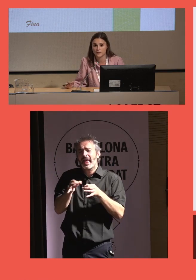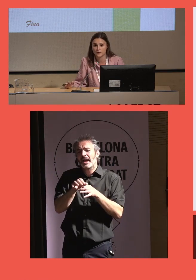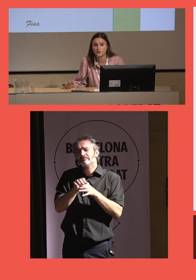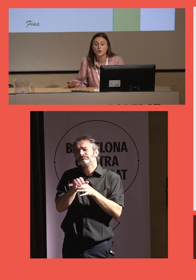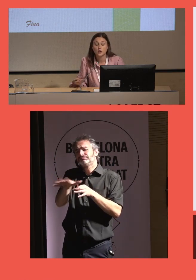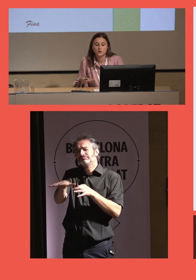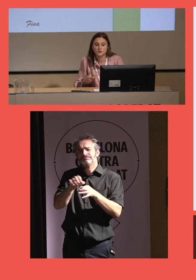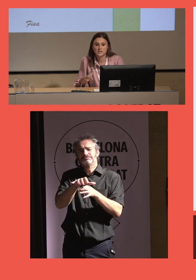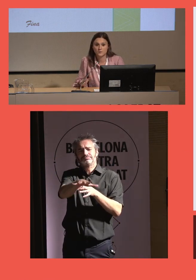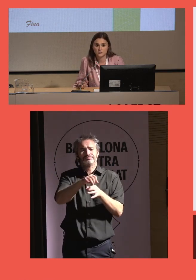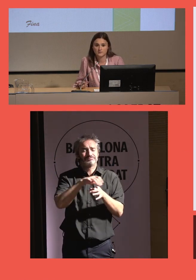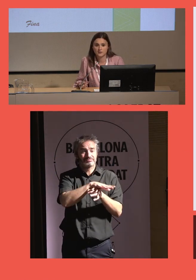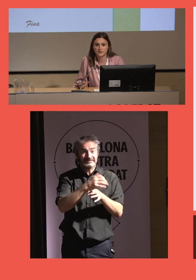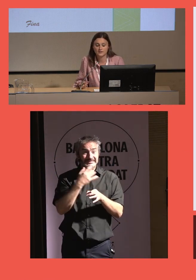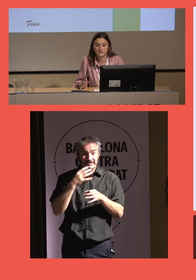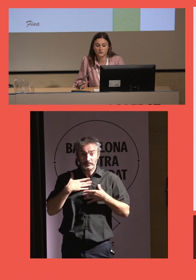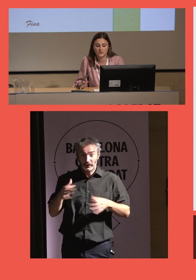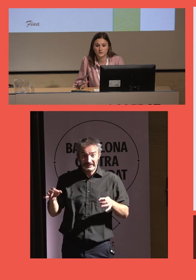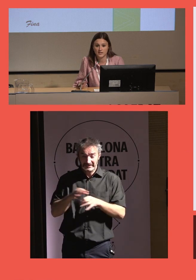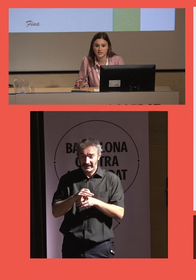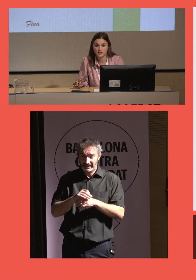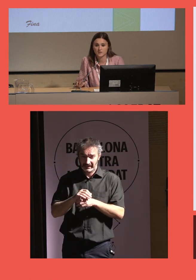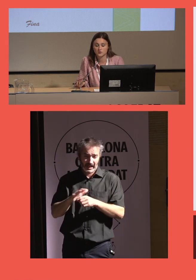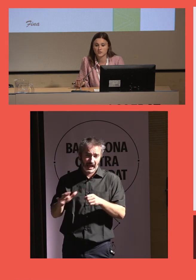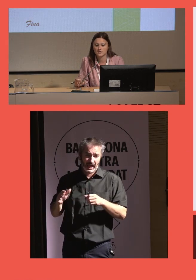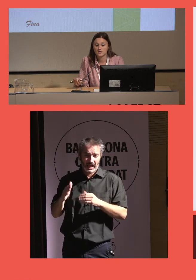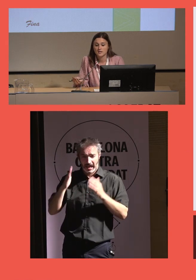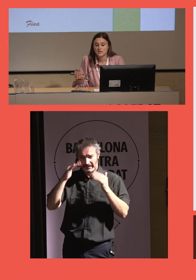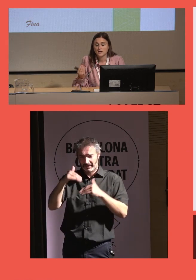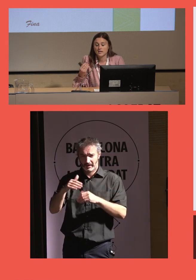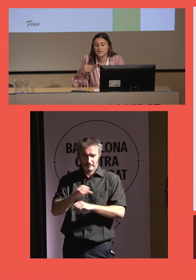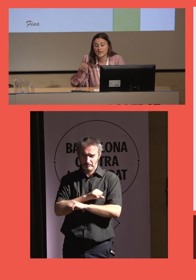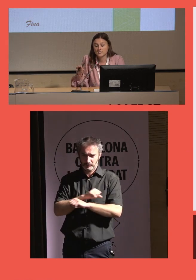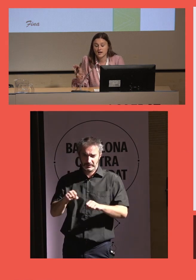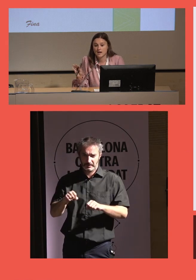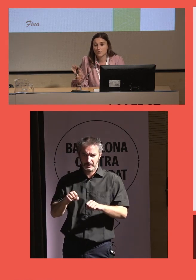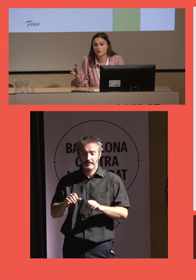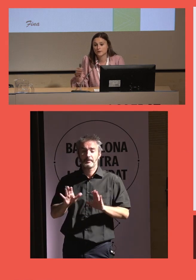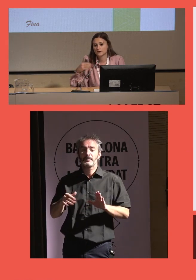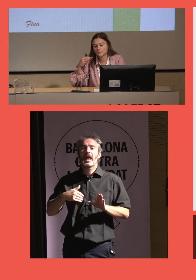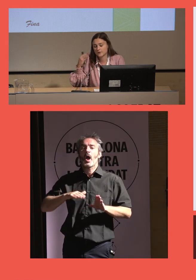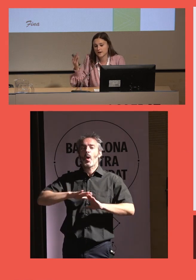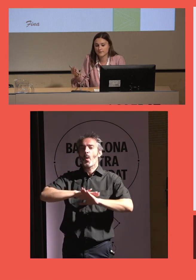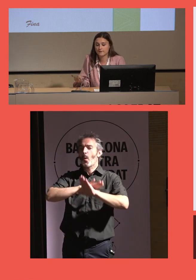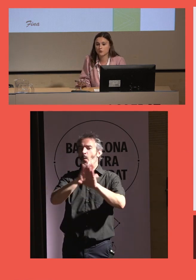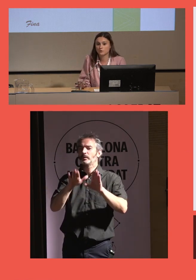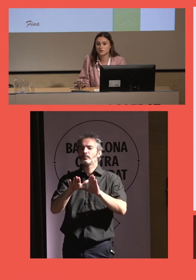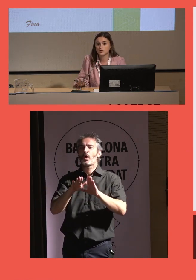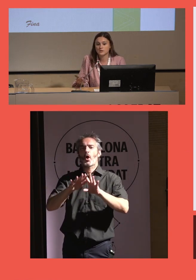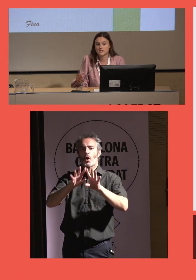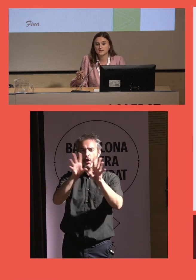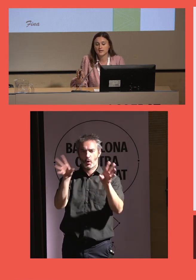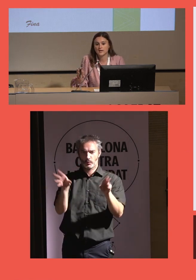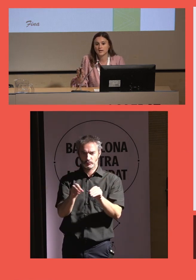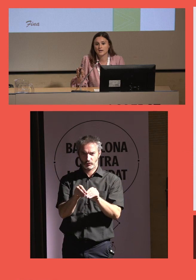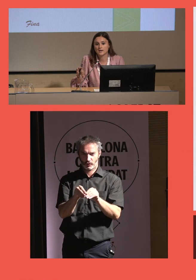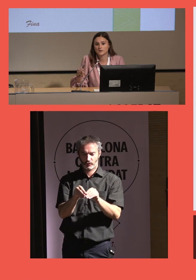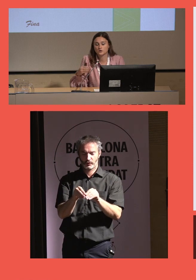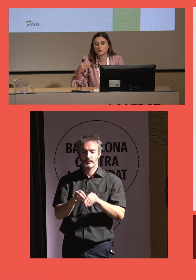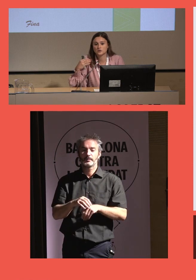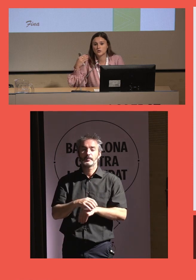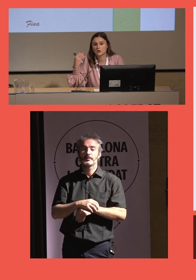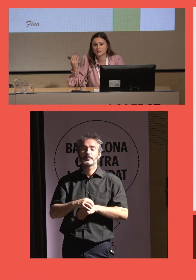mucha más población, no sería posible atender a todas aquellas personas. Y nada, acabo con una breve conclusión y es que